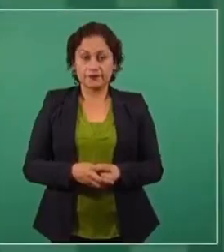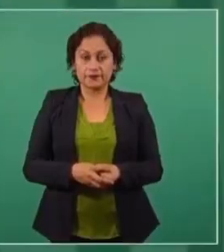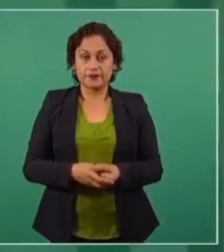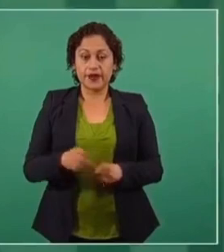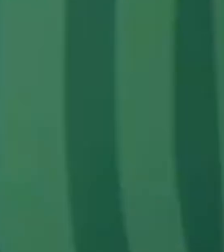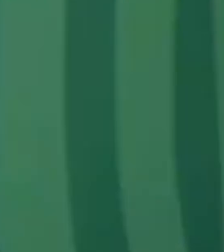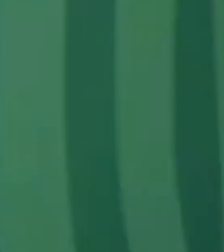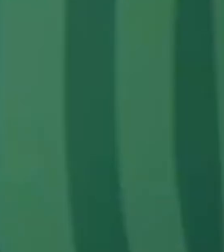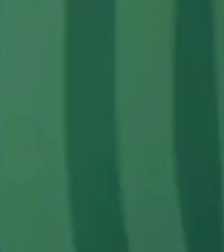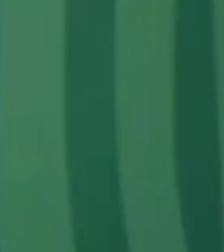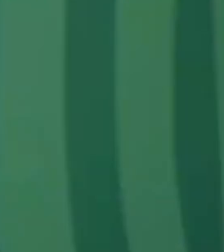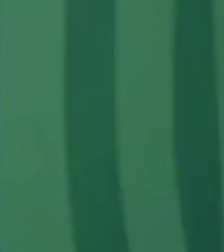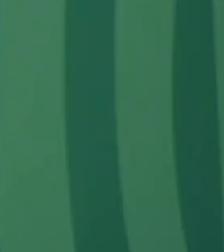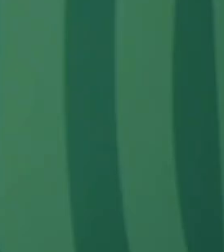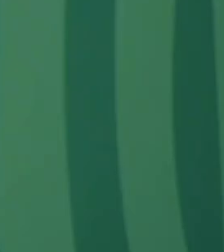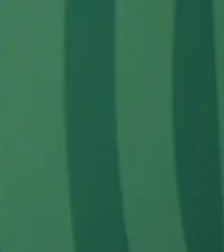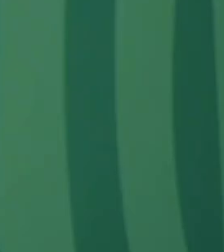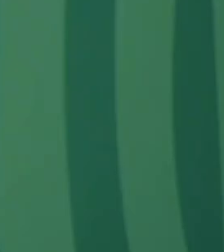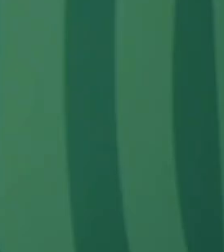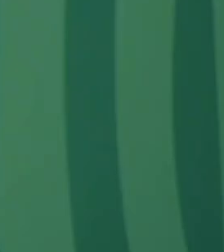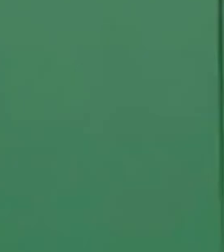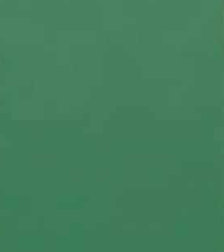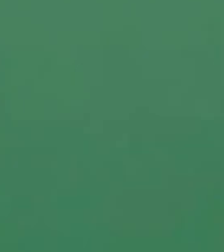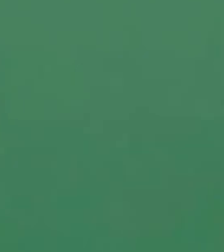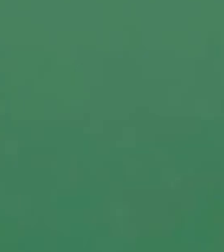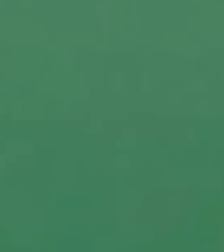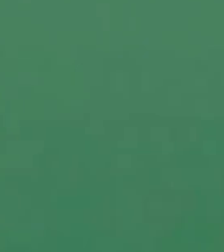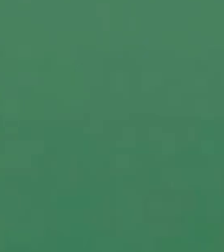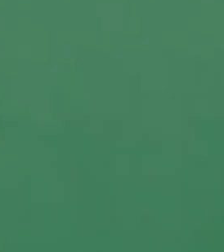falso mesías, ya empecé a ver unas camisetas,